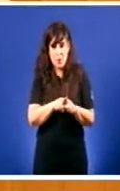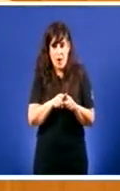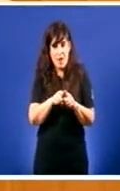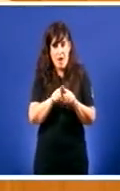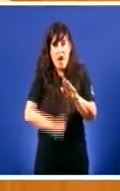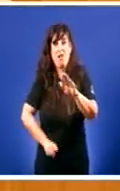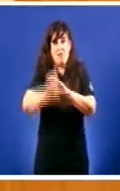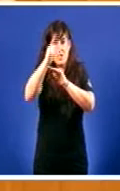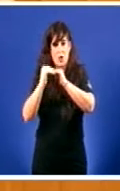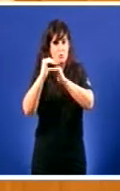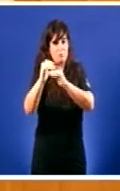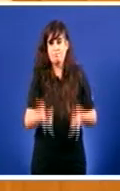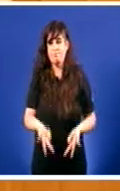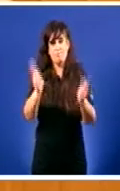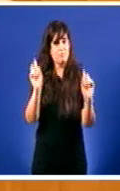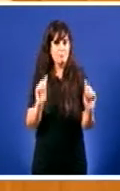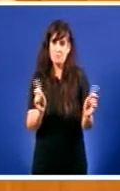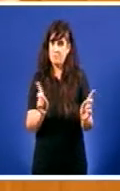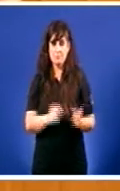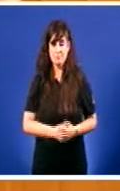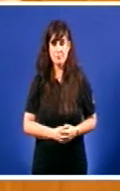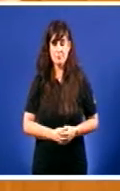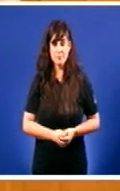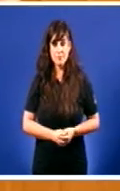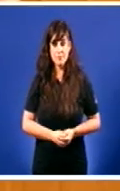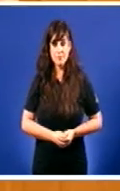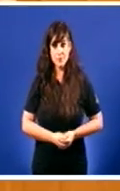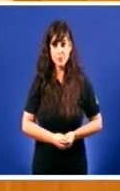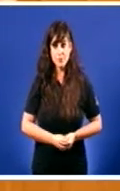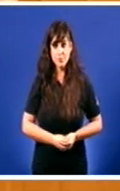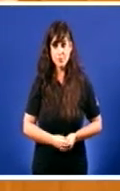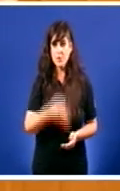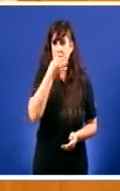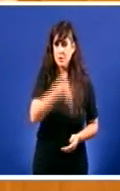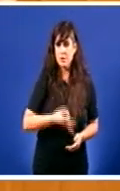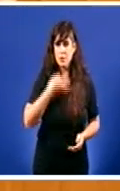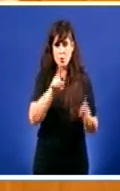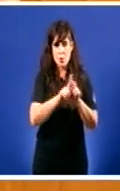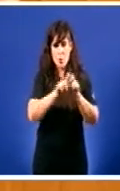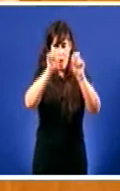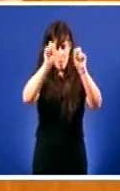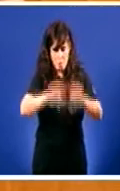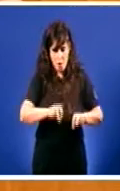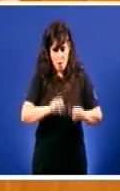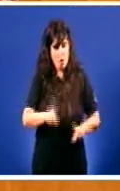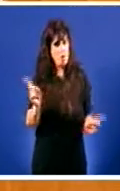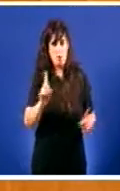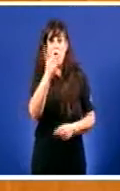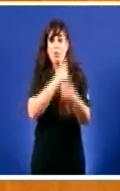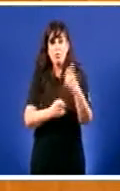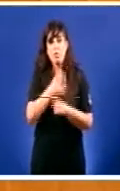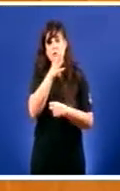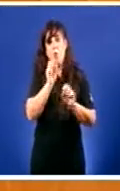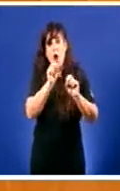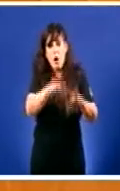deste país E non é un discurso catastrofista Os datos de abandono, de envellecemento Incluso da